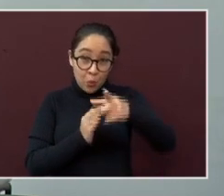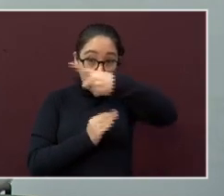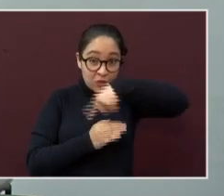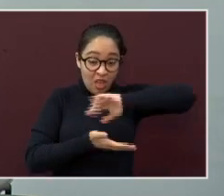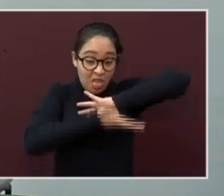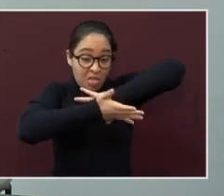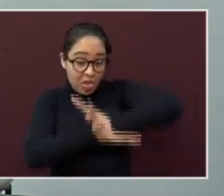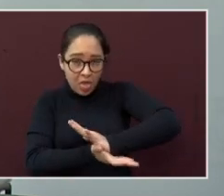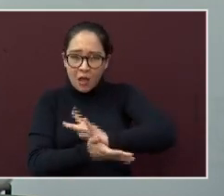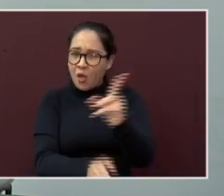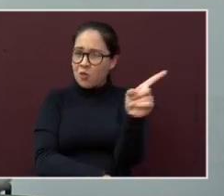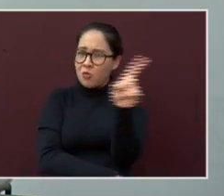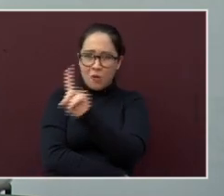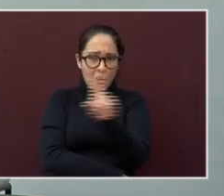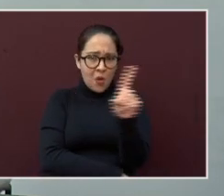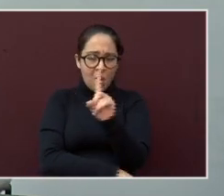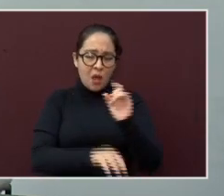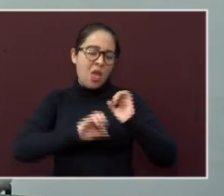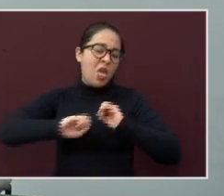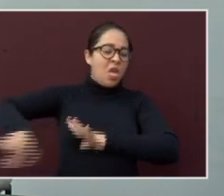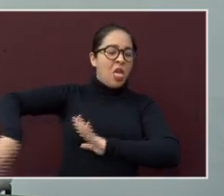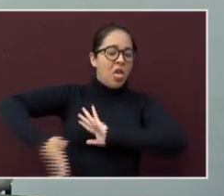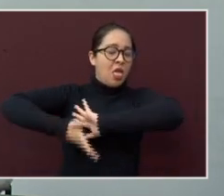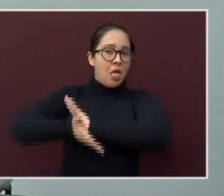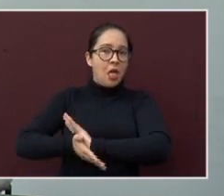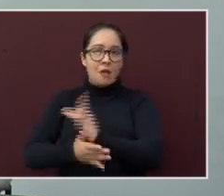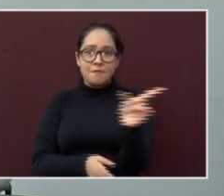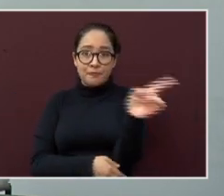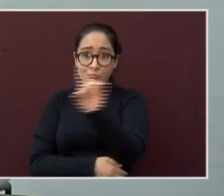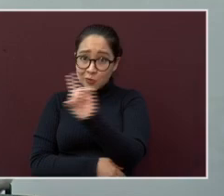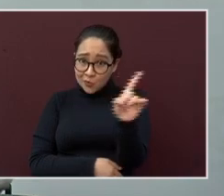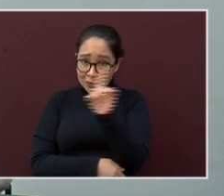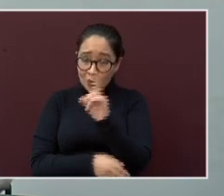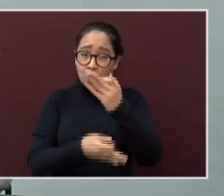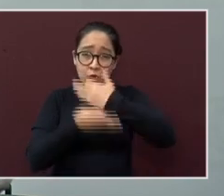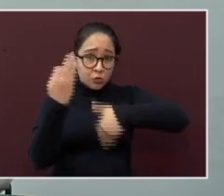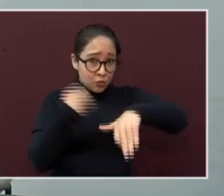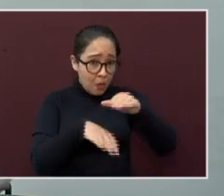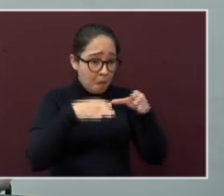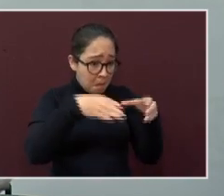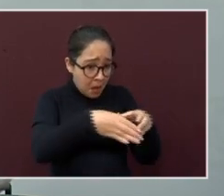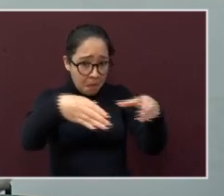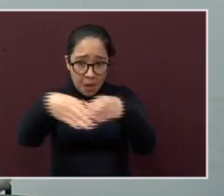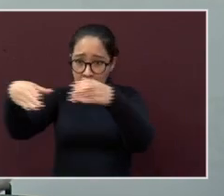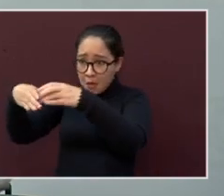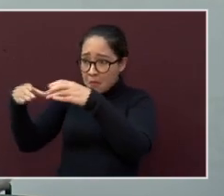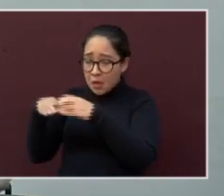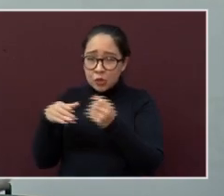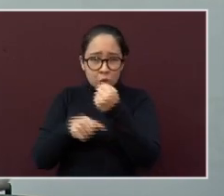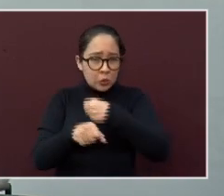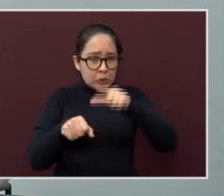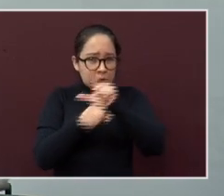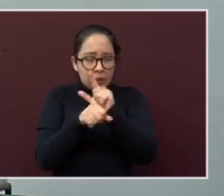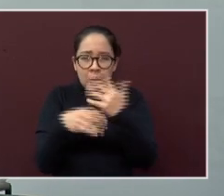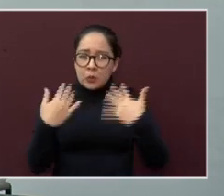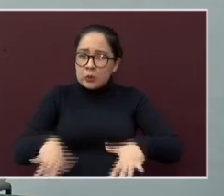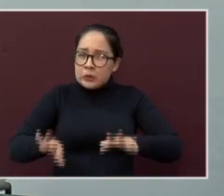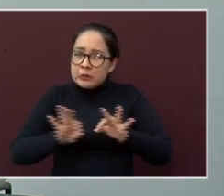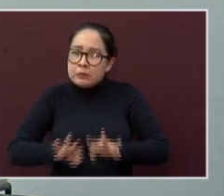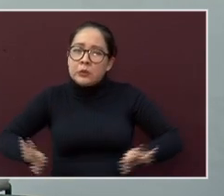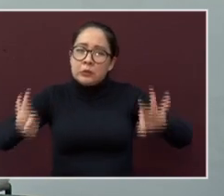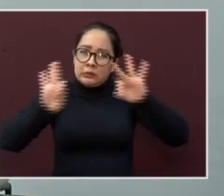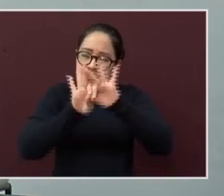nadie, no dejarlos solos. Todos los sectores de la sociedad son fundamentales para el Estado